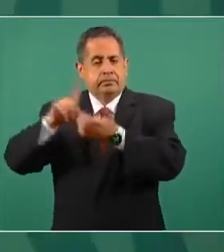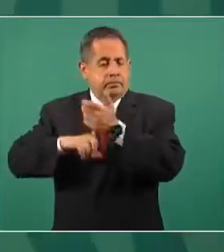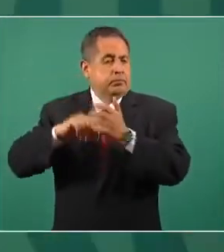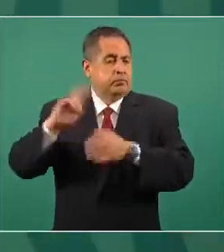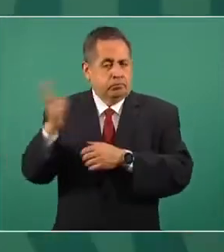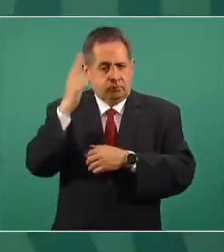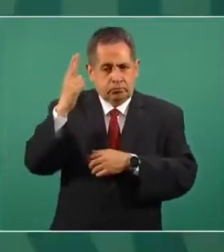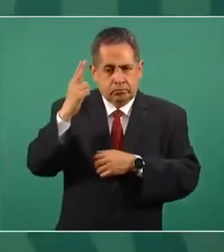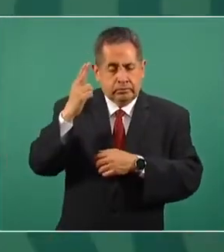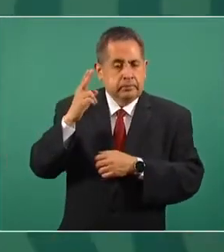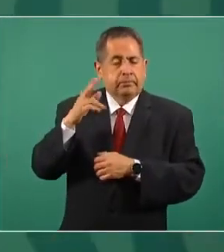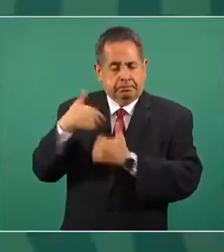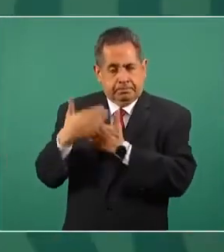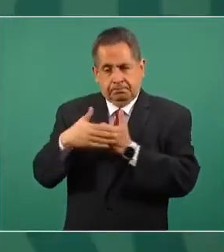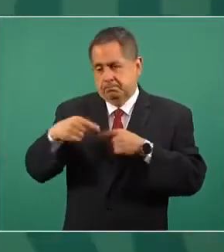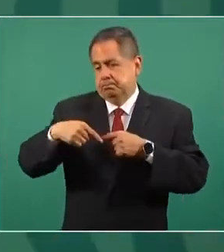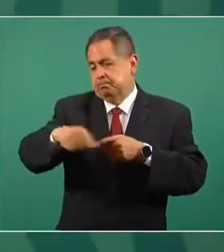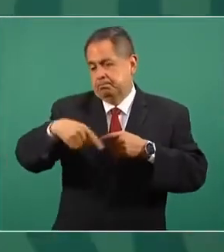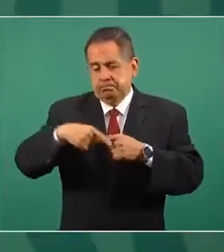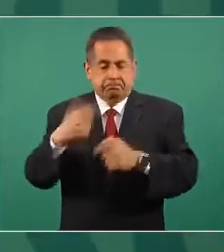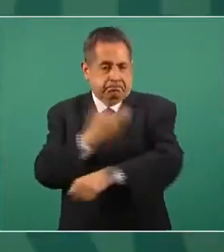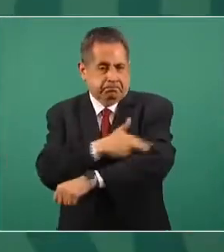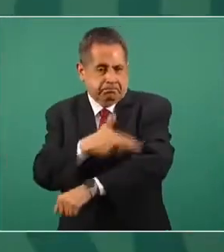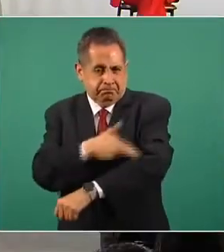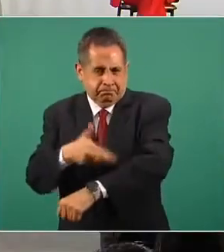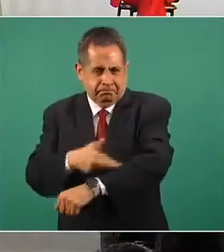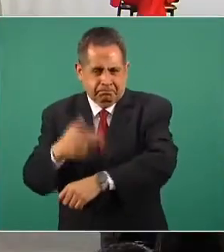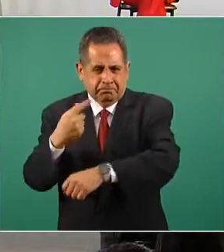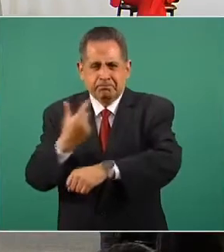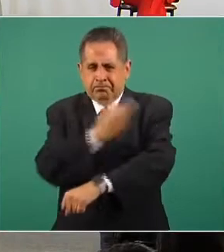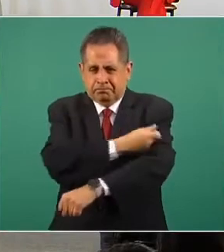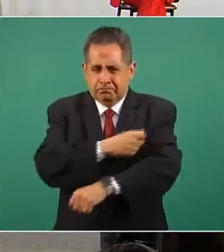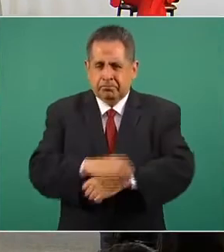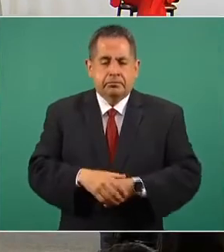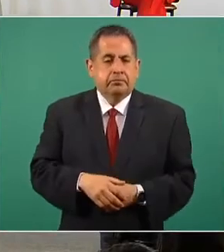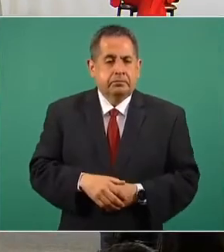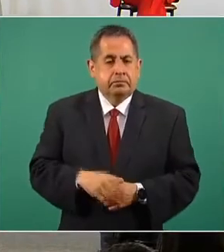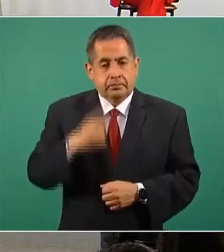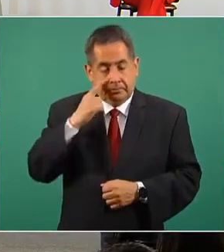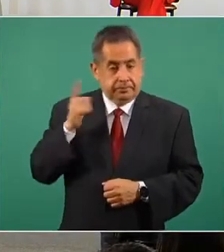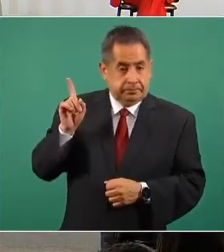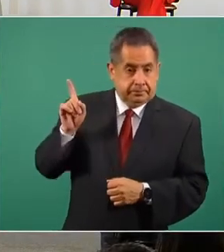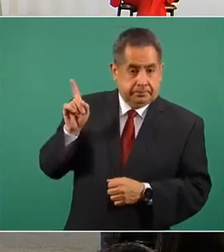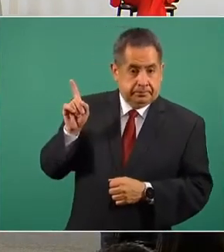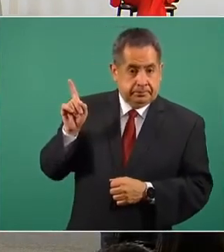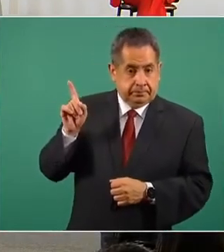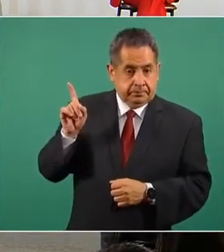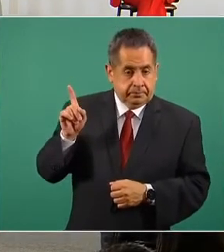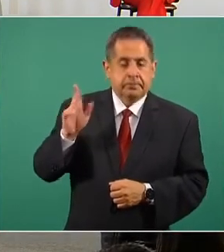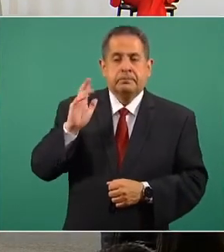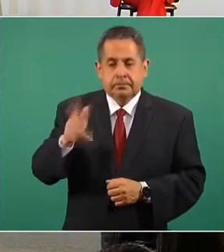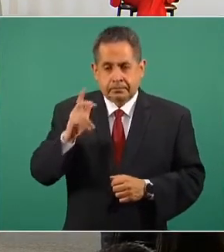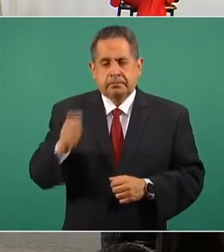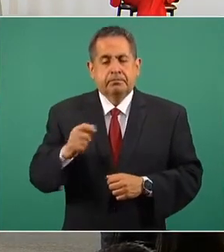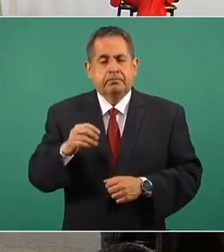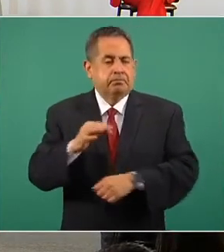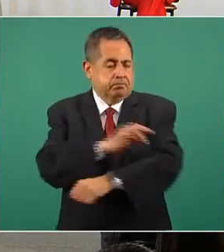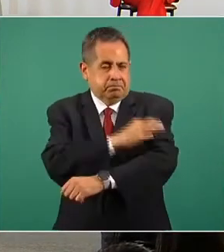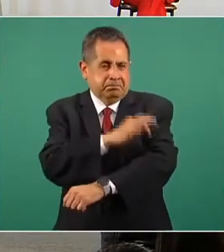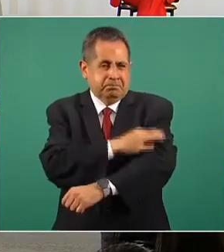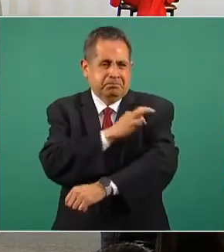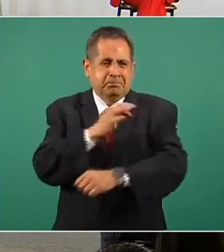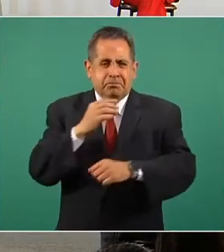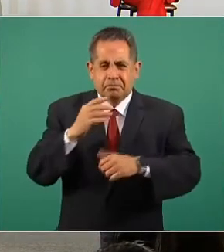de instituciones privadas. Como lo pueden ver, la siguiente, la vacunación ha ocurrido en esta ocasión